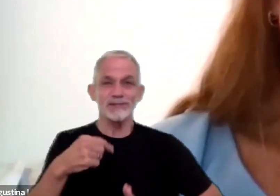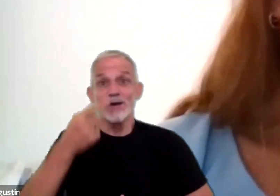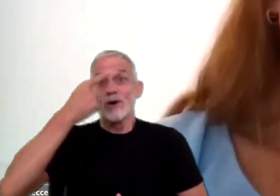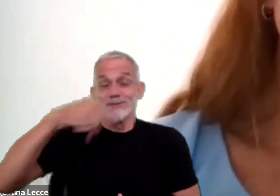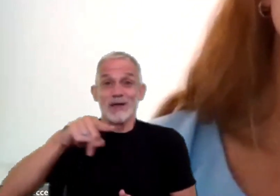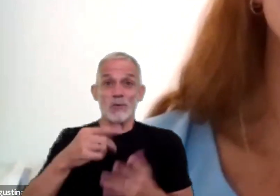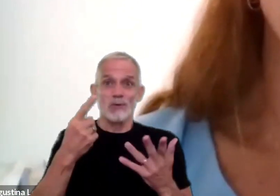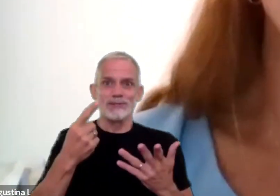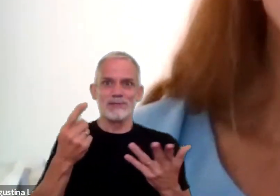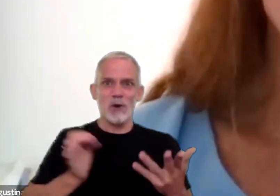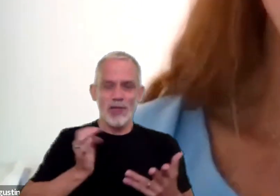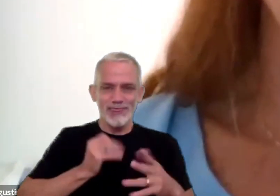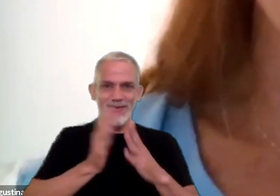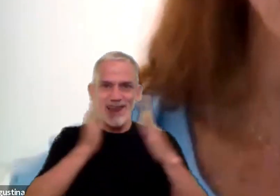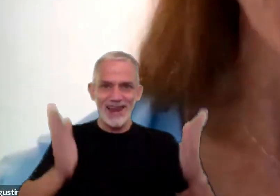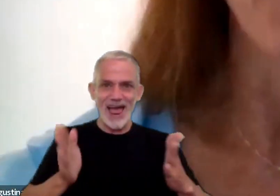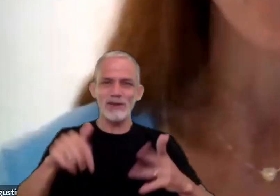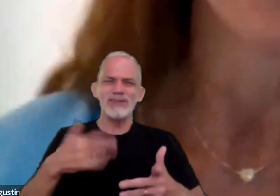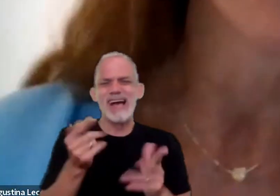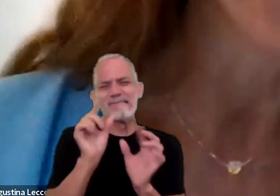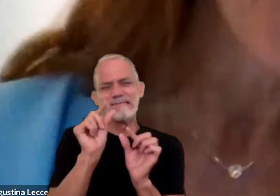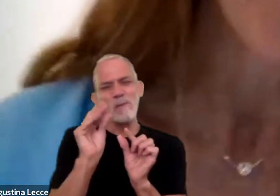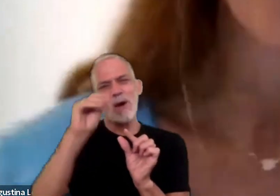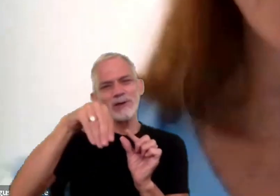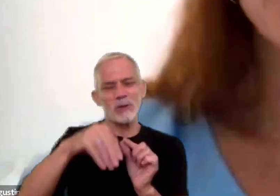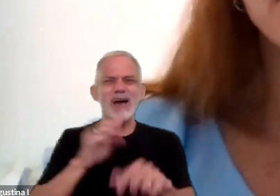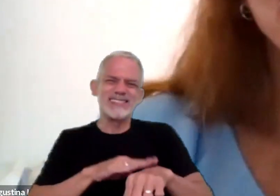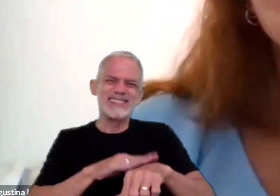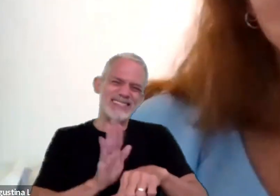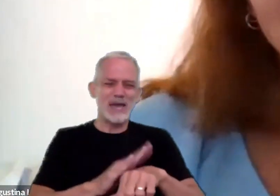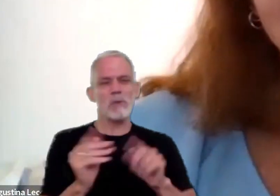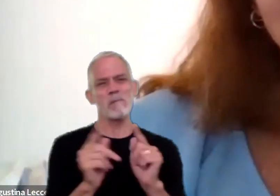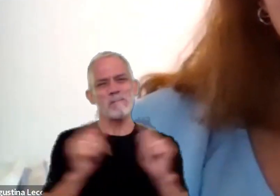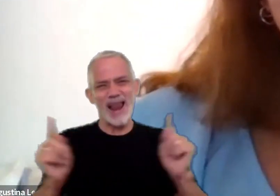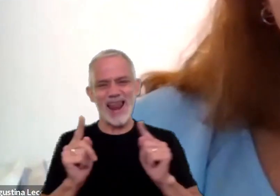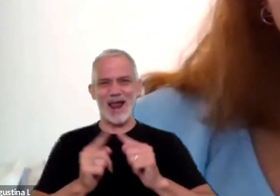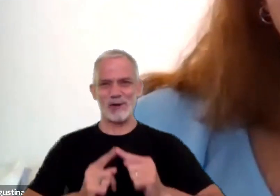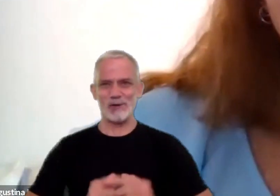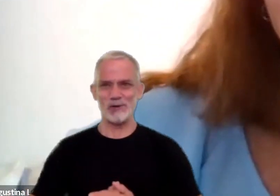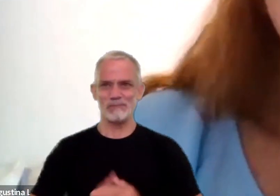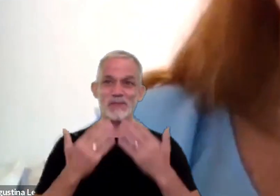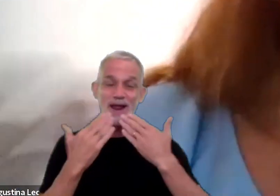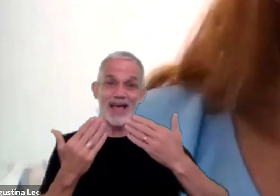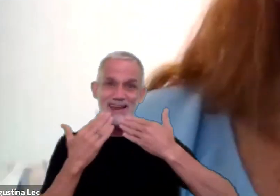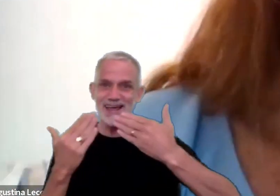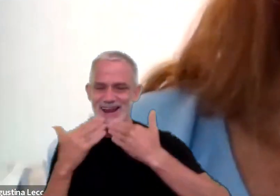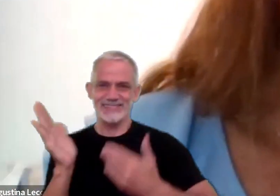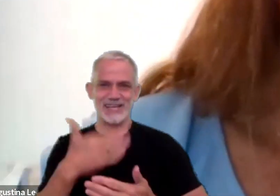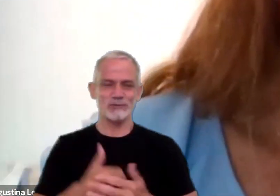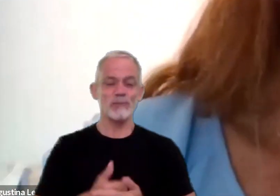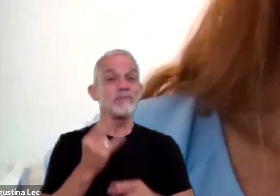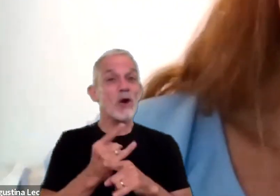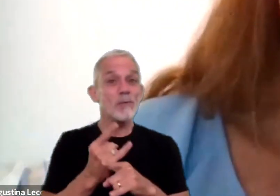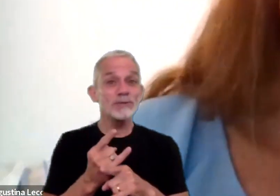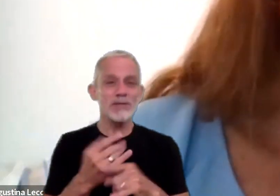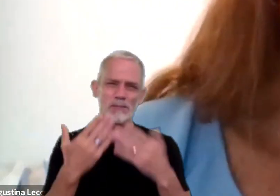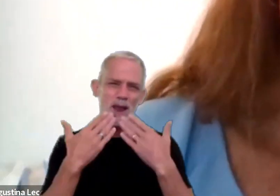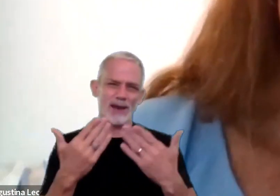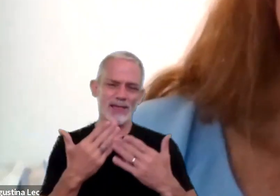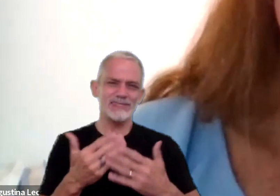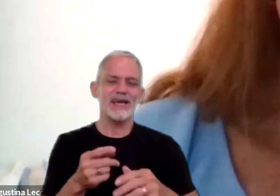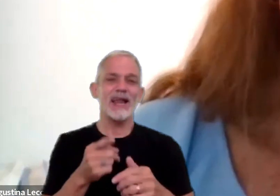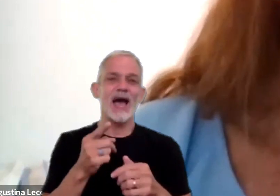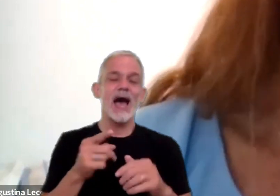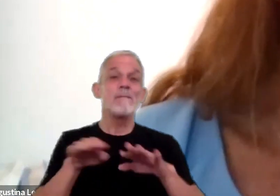del año, entonces abuso un poquito de mi tiempo. Quisiera, bueno, como siempre, por supuesto, agradecerle a la Mesa